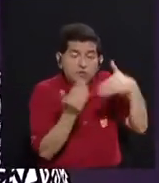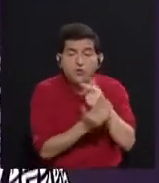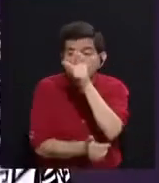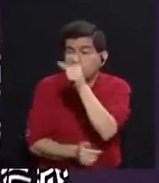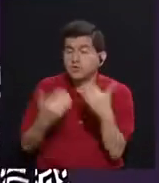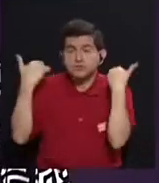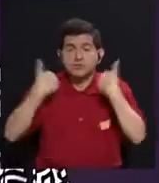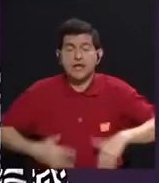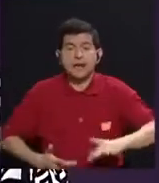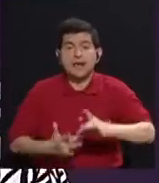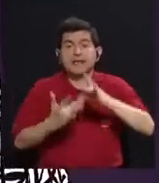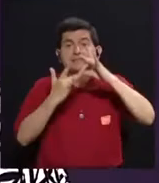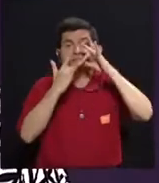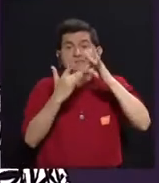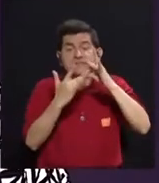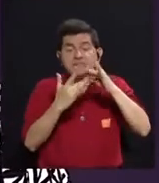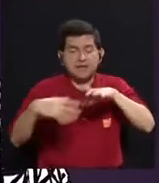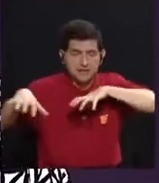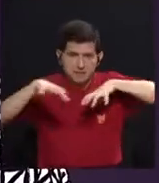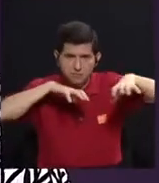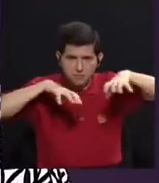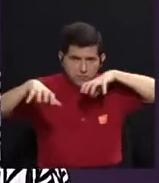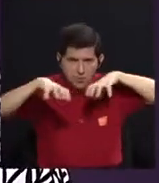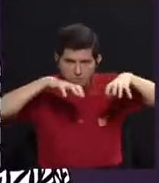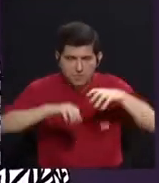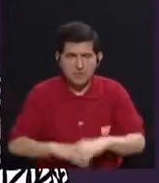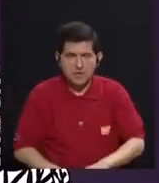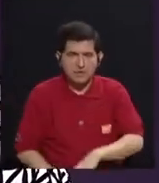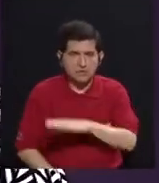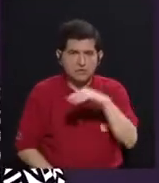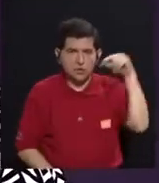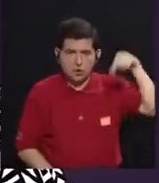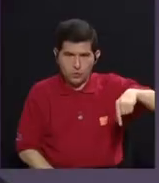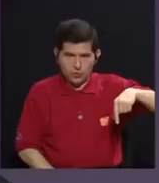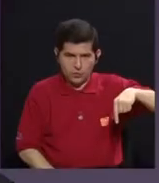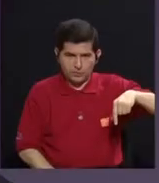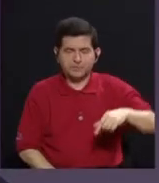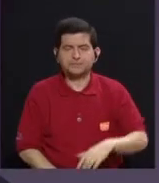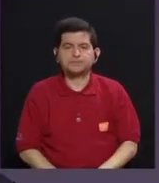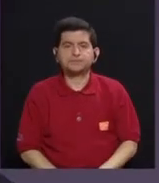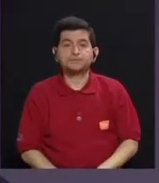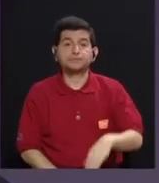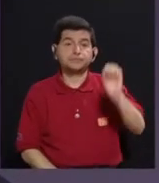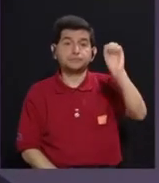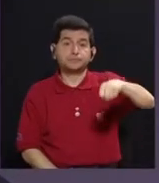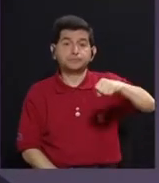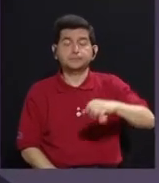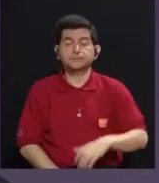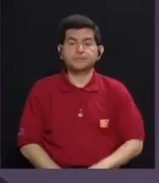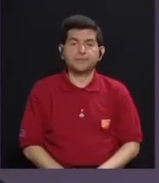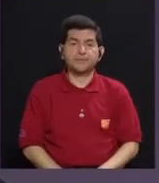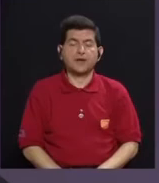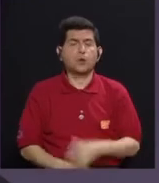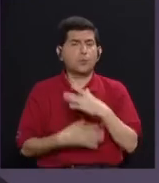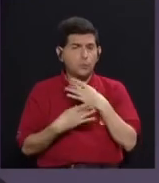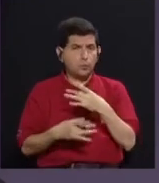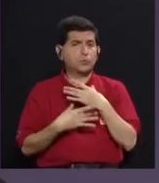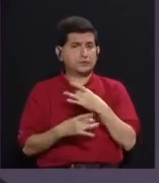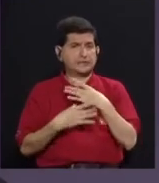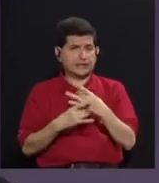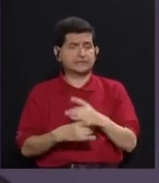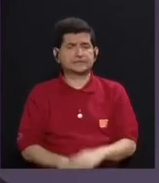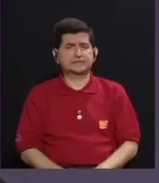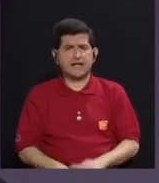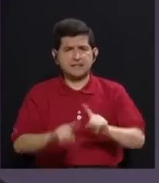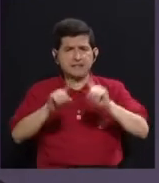humanos, pero en particular, digamos, en todo este movimiento o en el giro queer. Sí, es muy interesante porque se ha